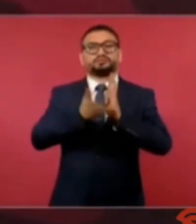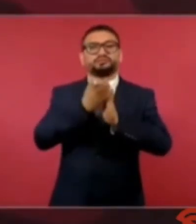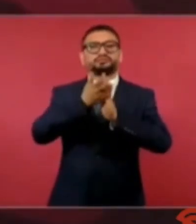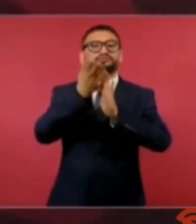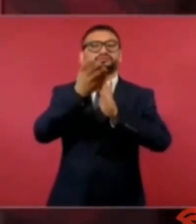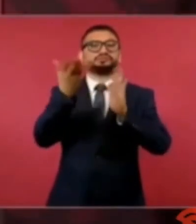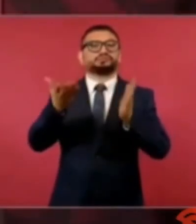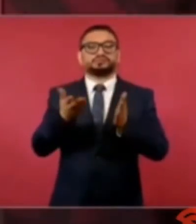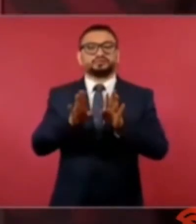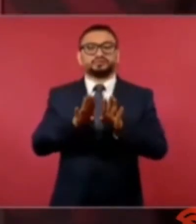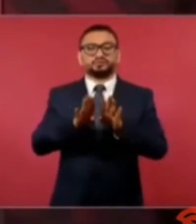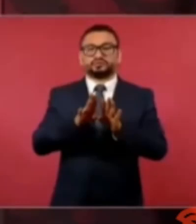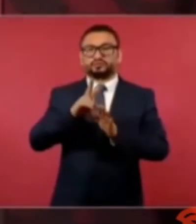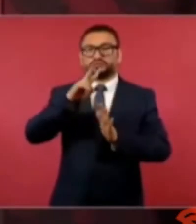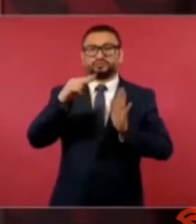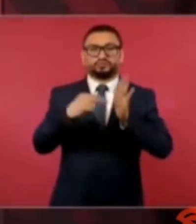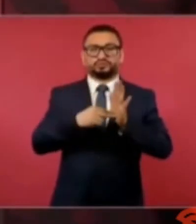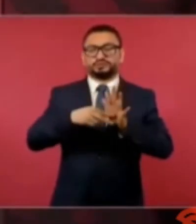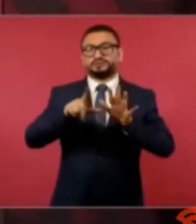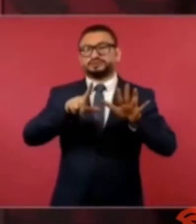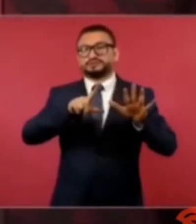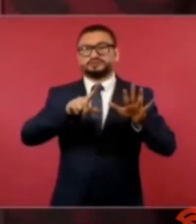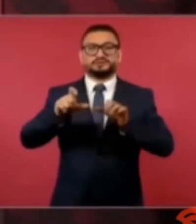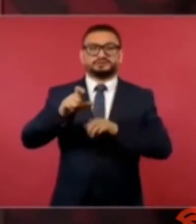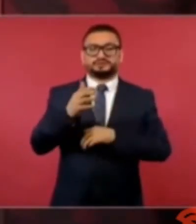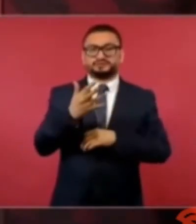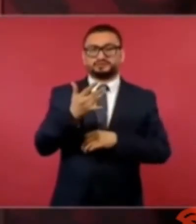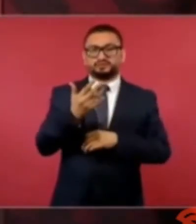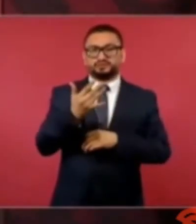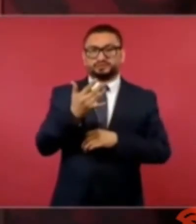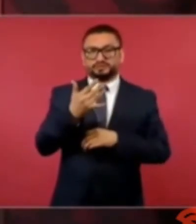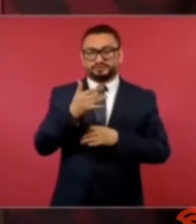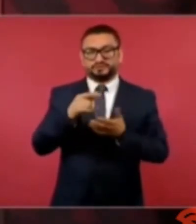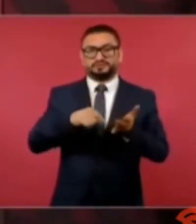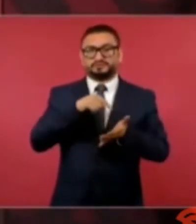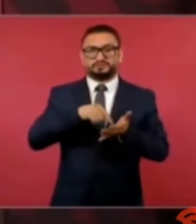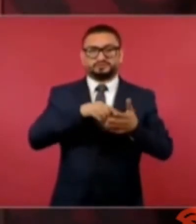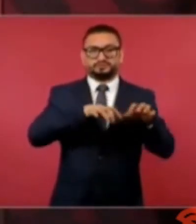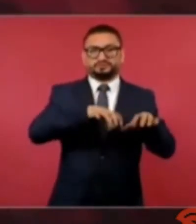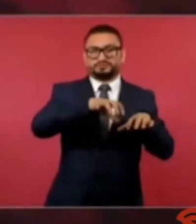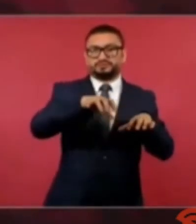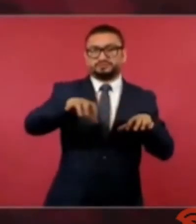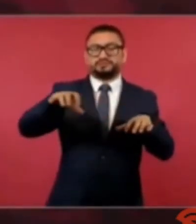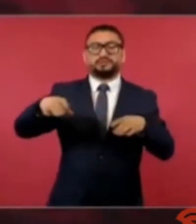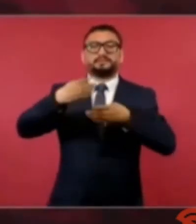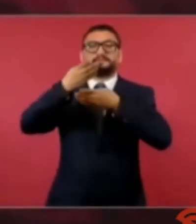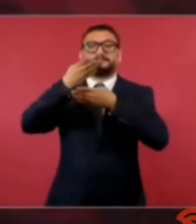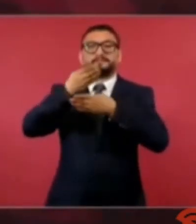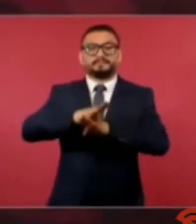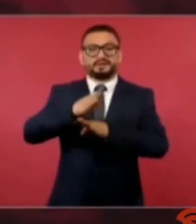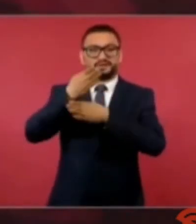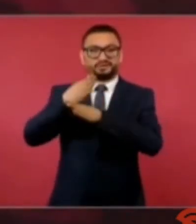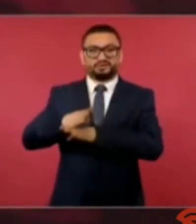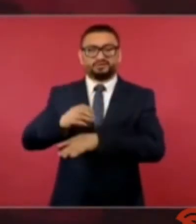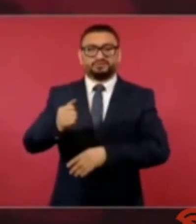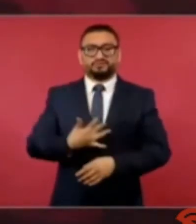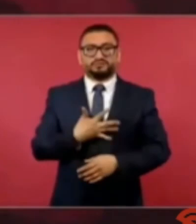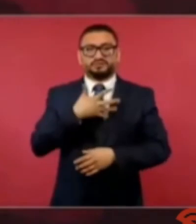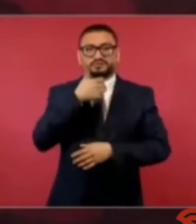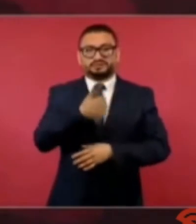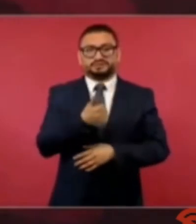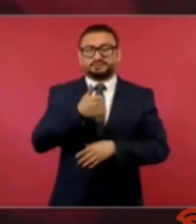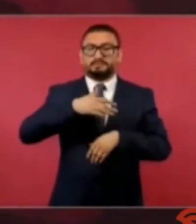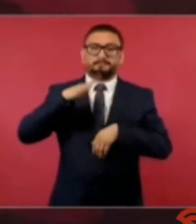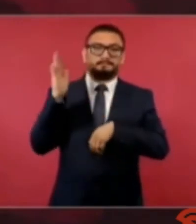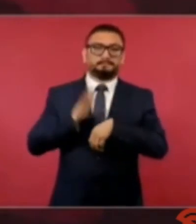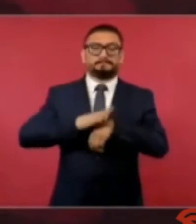tenemos 2.750 sucursales del Banco del Bienestar es el banco con